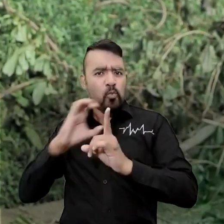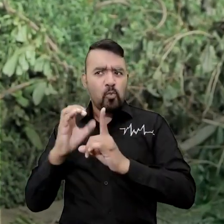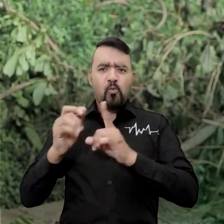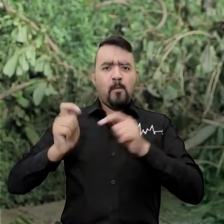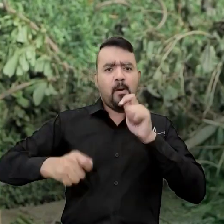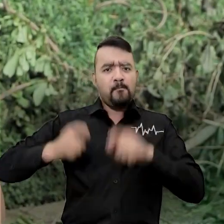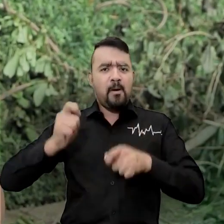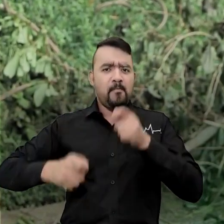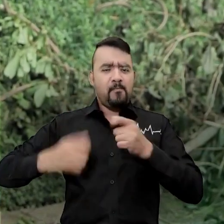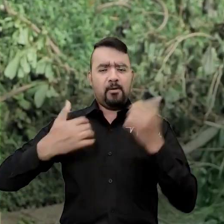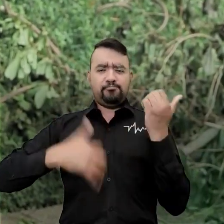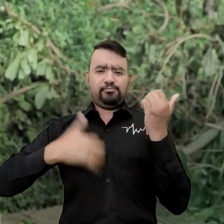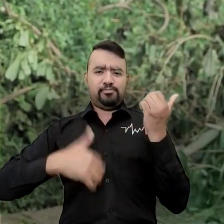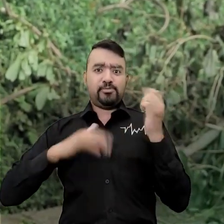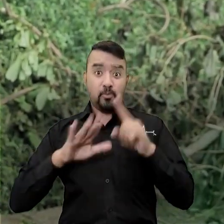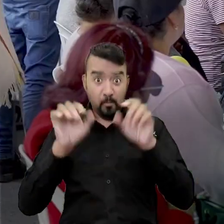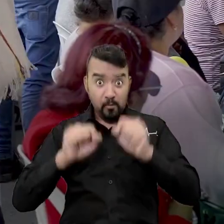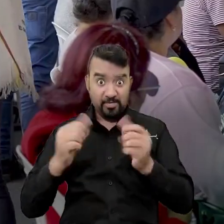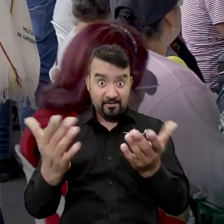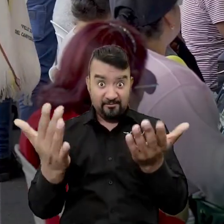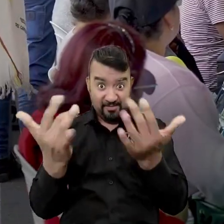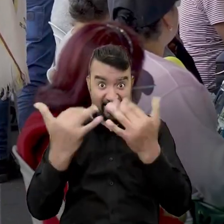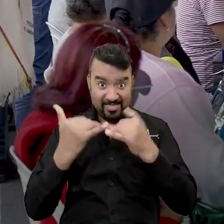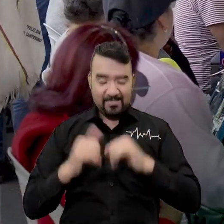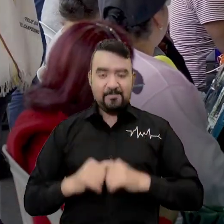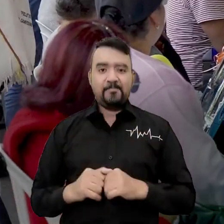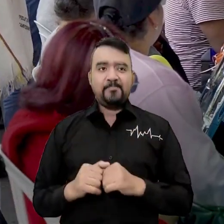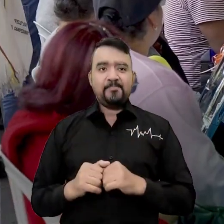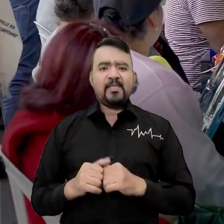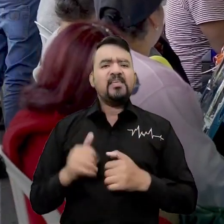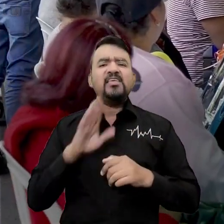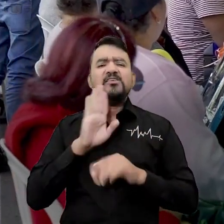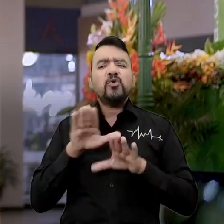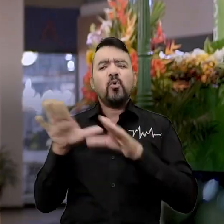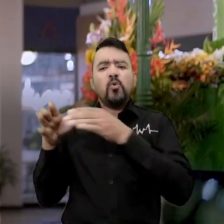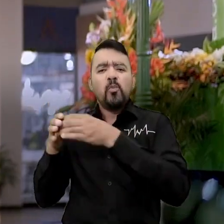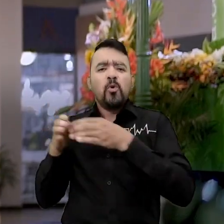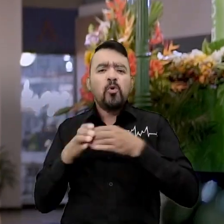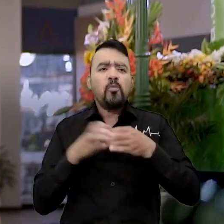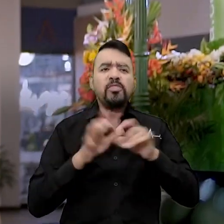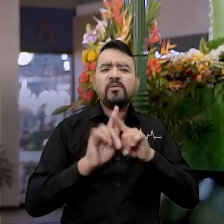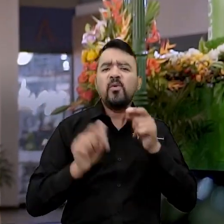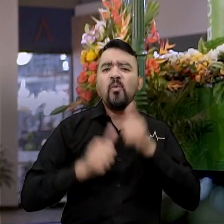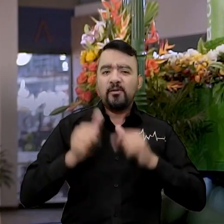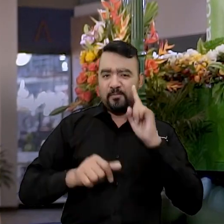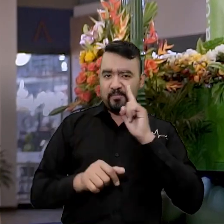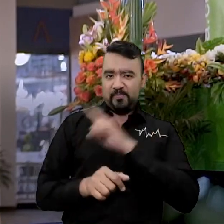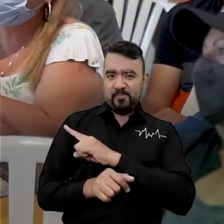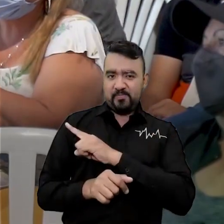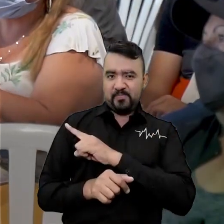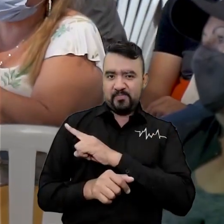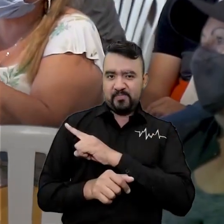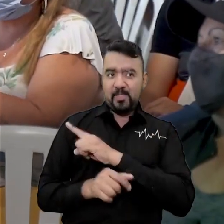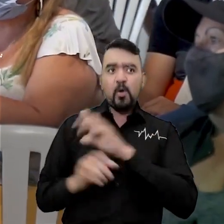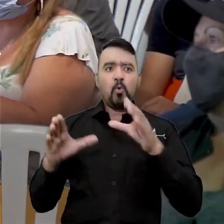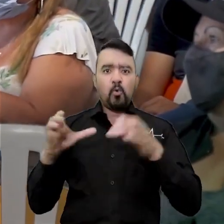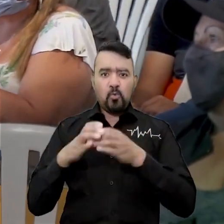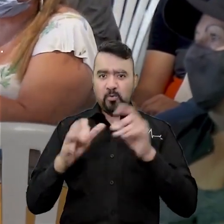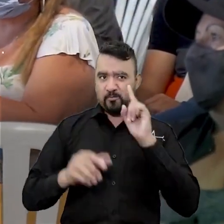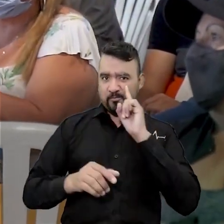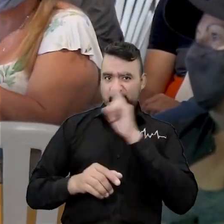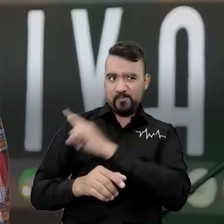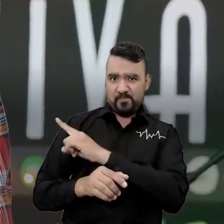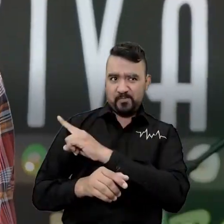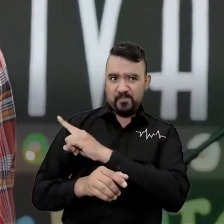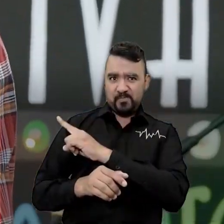cultural, no se lo pierda, acompáñenos. Esta celebración contará con artistas como los Serenateros de Envigado, la Corte del Swing, Madera